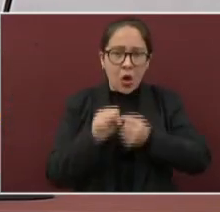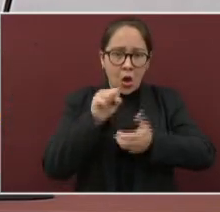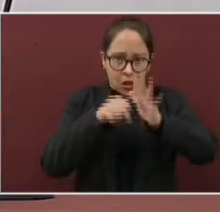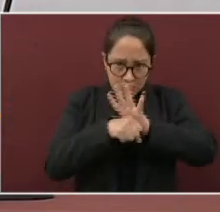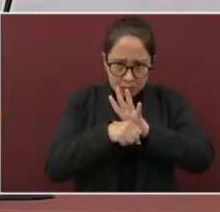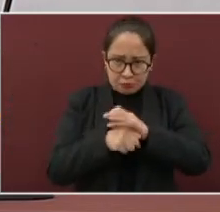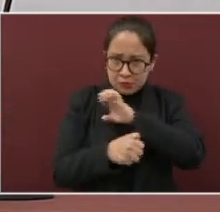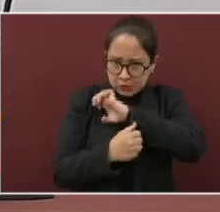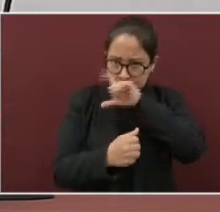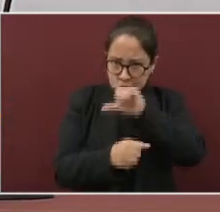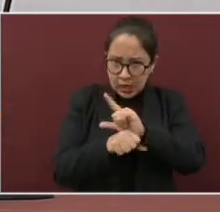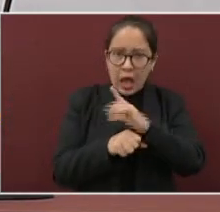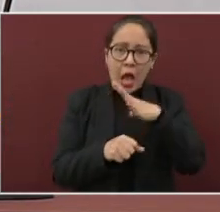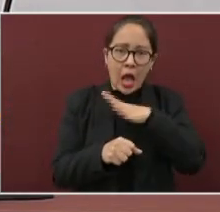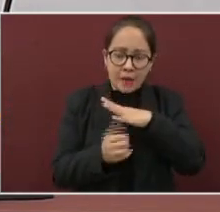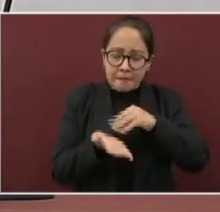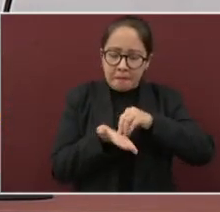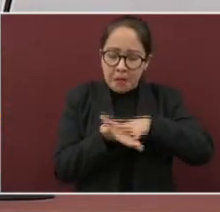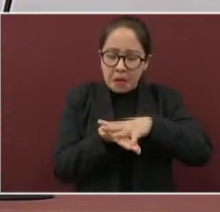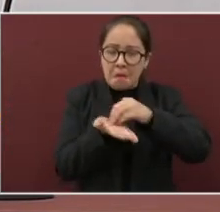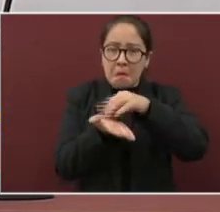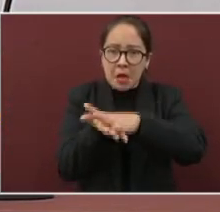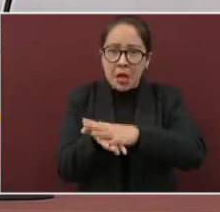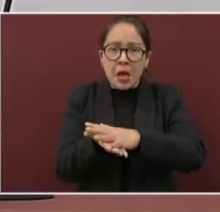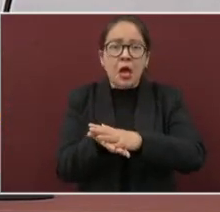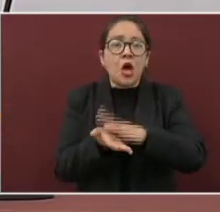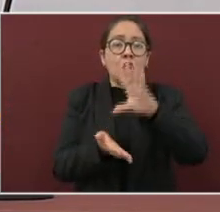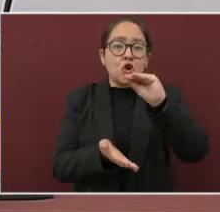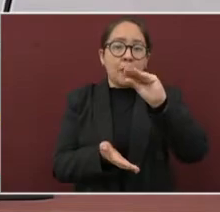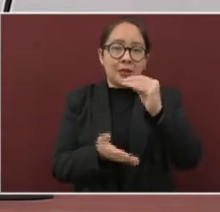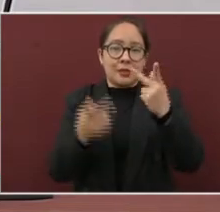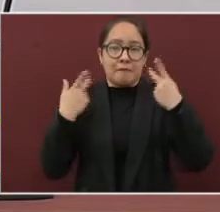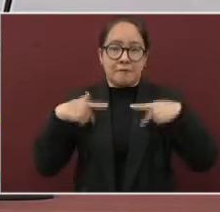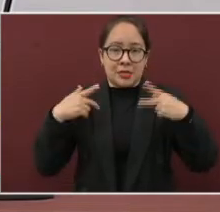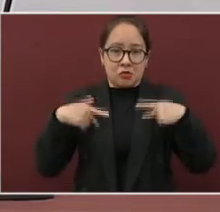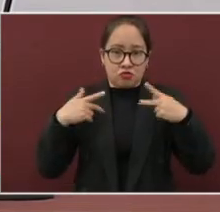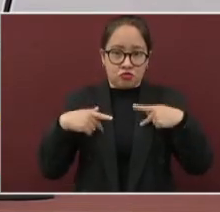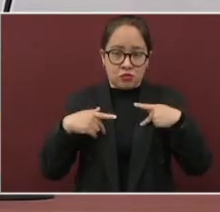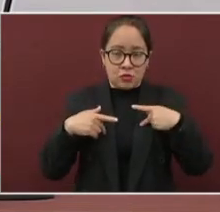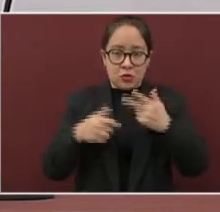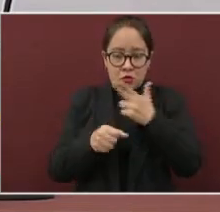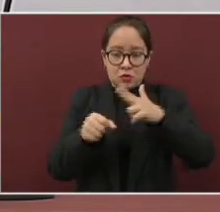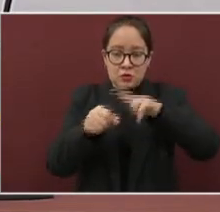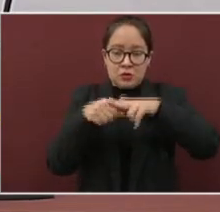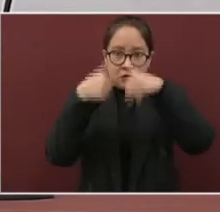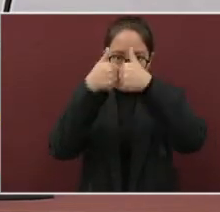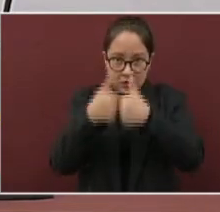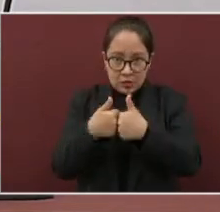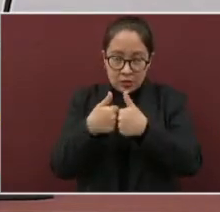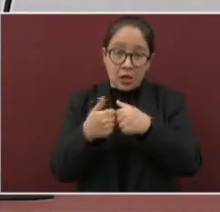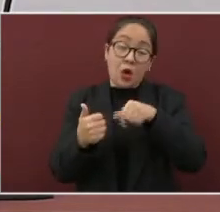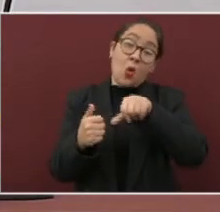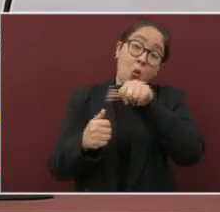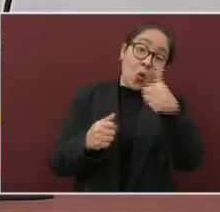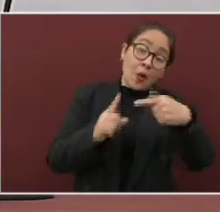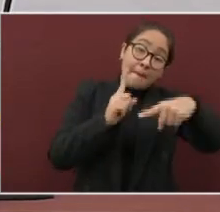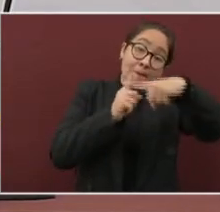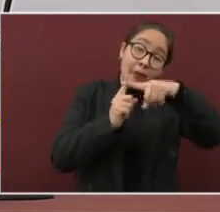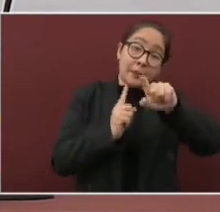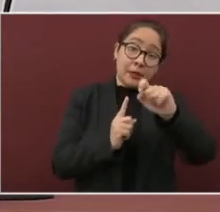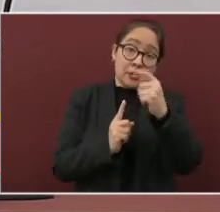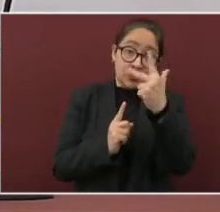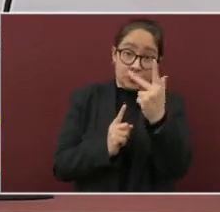-19, se tiene un registro de 90 pacientes hospitalizados más otros 28 pacientes